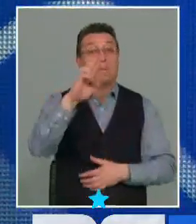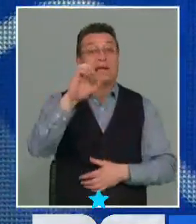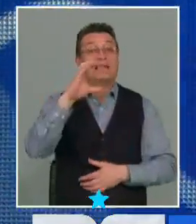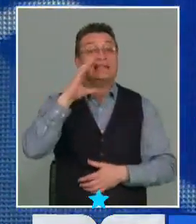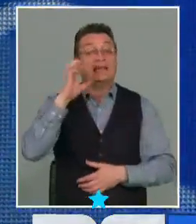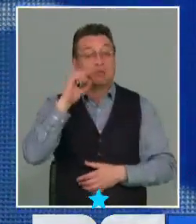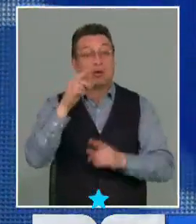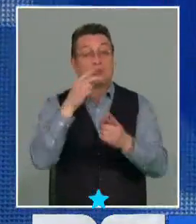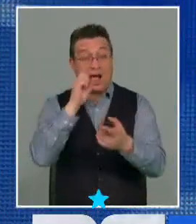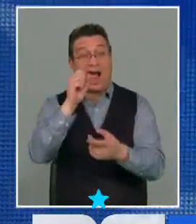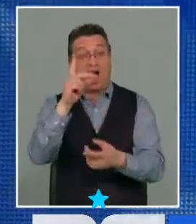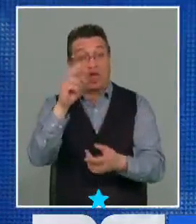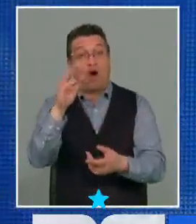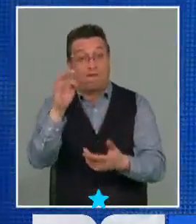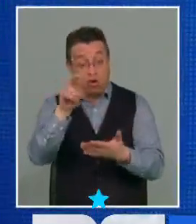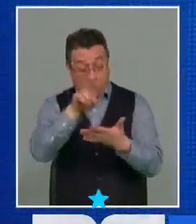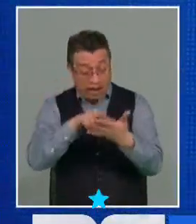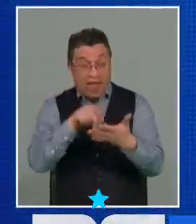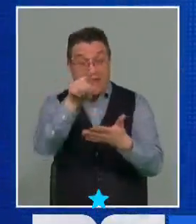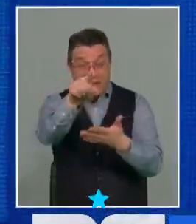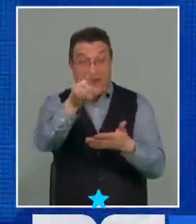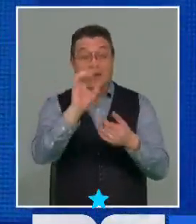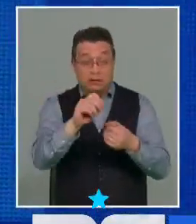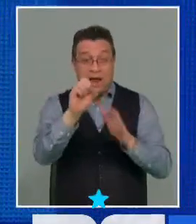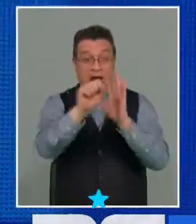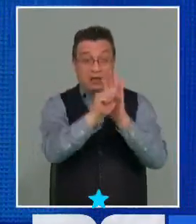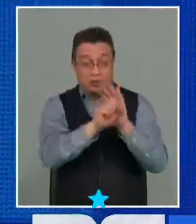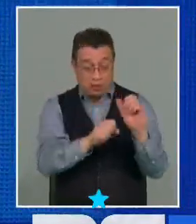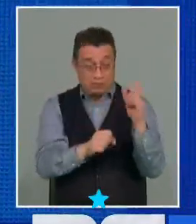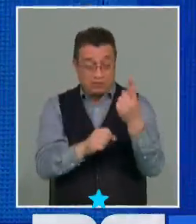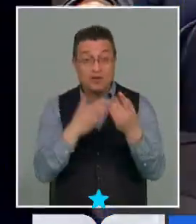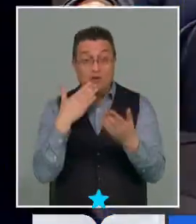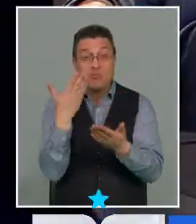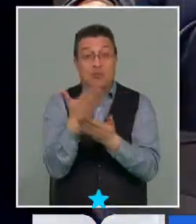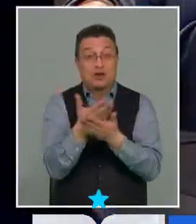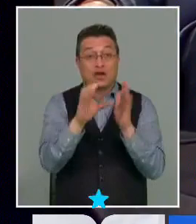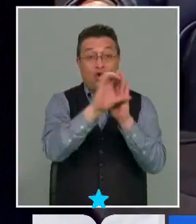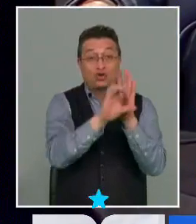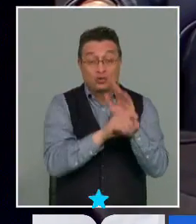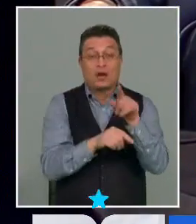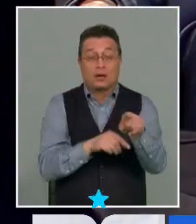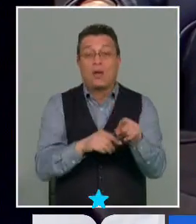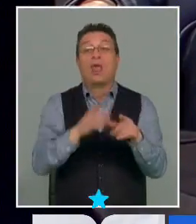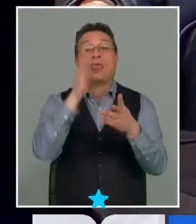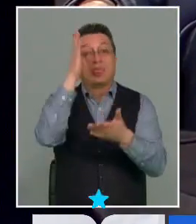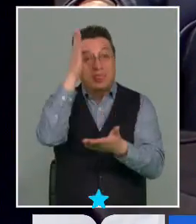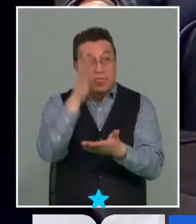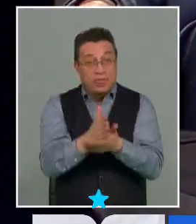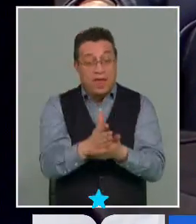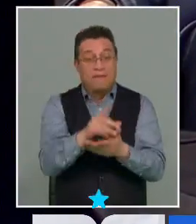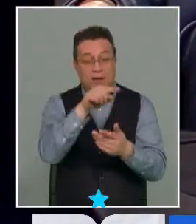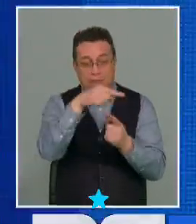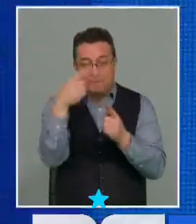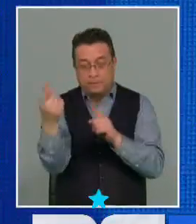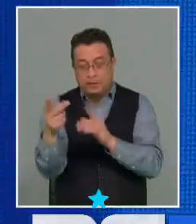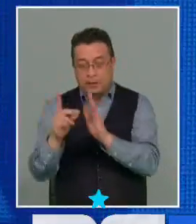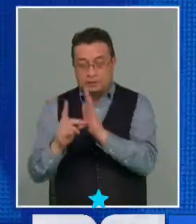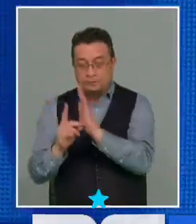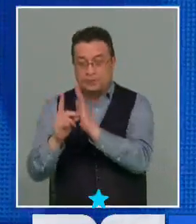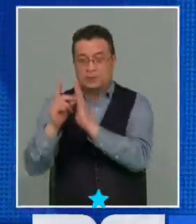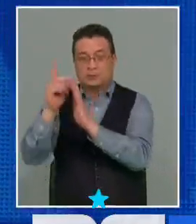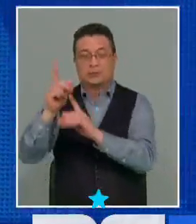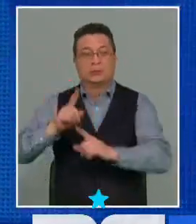Adolfo ha leído, que están consignados día en el artículo primero de la propuesta constitucional, van a tener que ser desarrollados por los